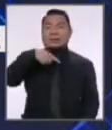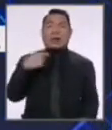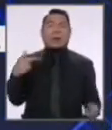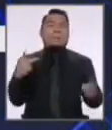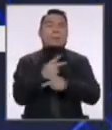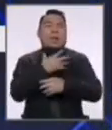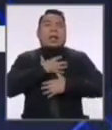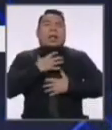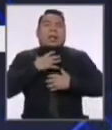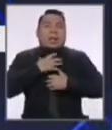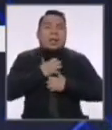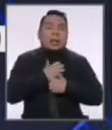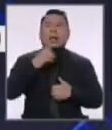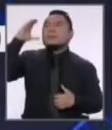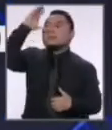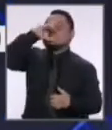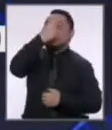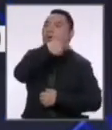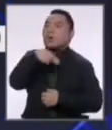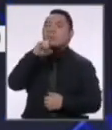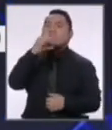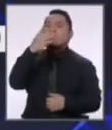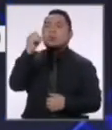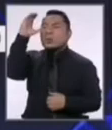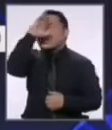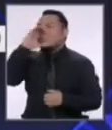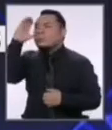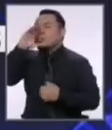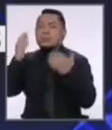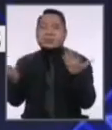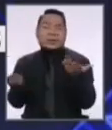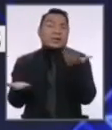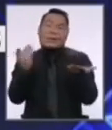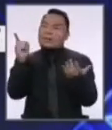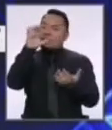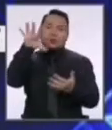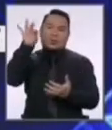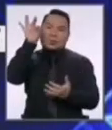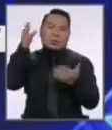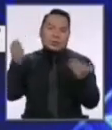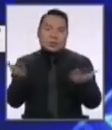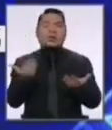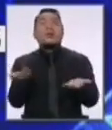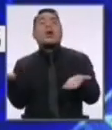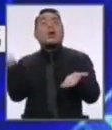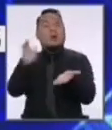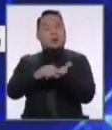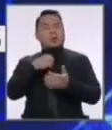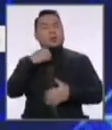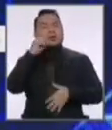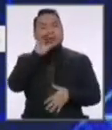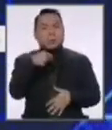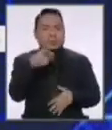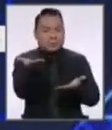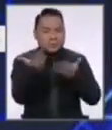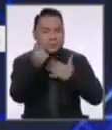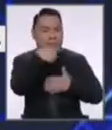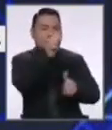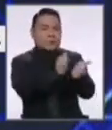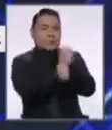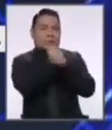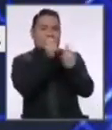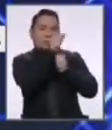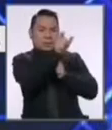agraven y tengan que buscar una cama de hospital, una cama UCI que probablemente no van a encontrar. Y reitero aquí mi posición e invito a los demás